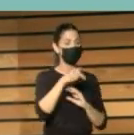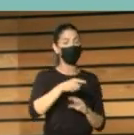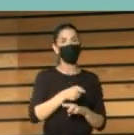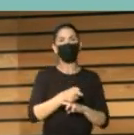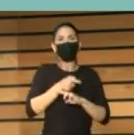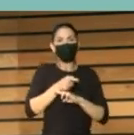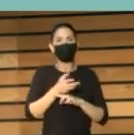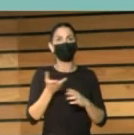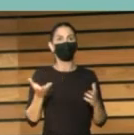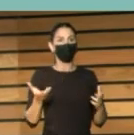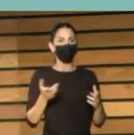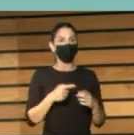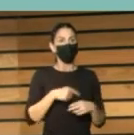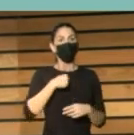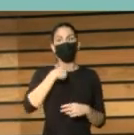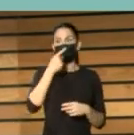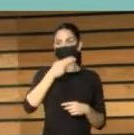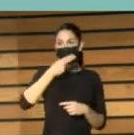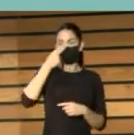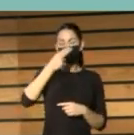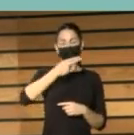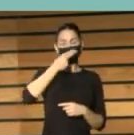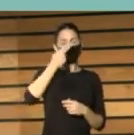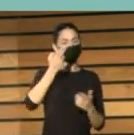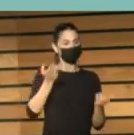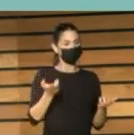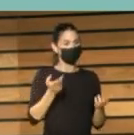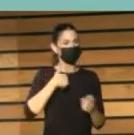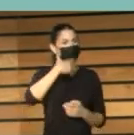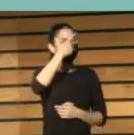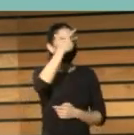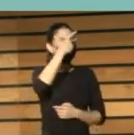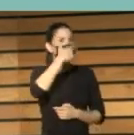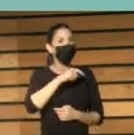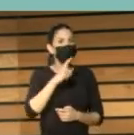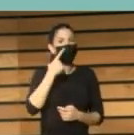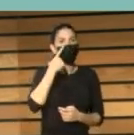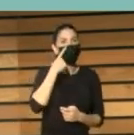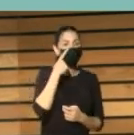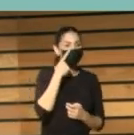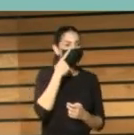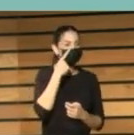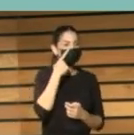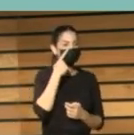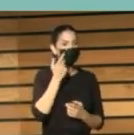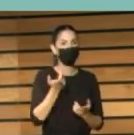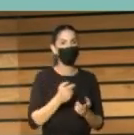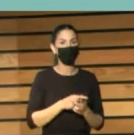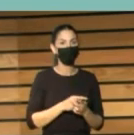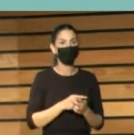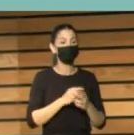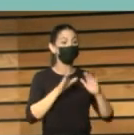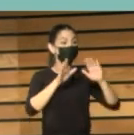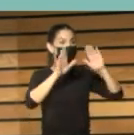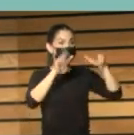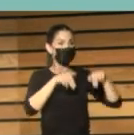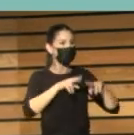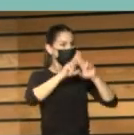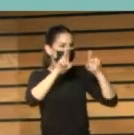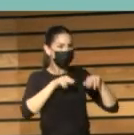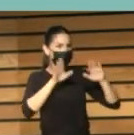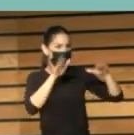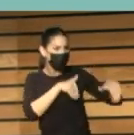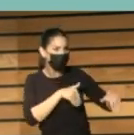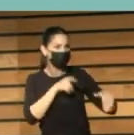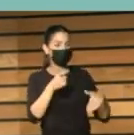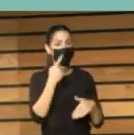Y estamos muy interesados en conocer cuáles son los resultados de este Congreso porque sin duda van a marcar